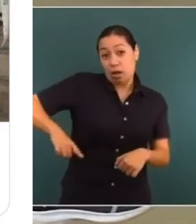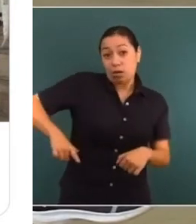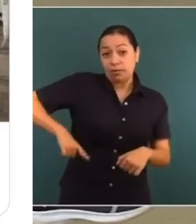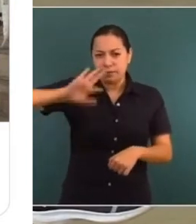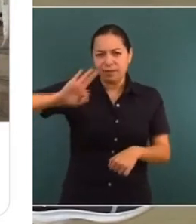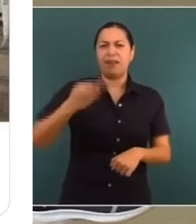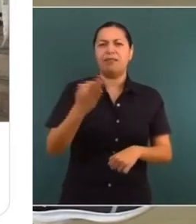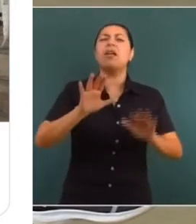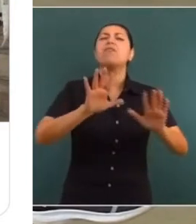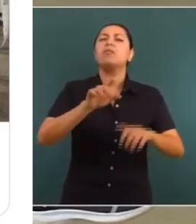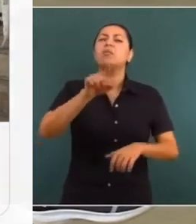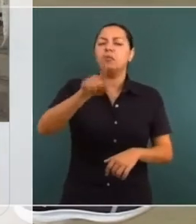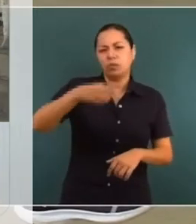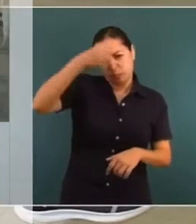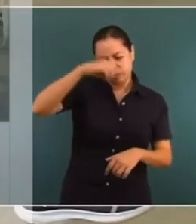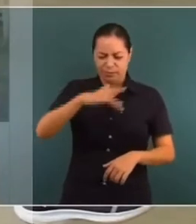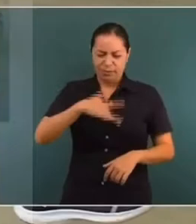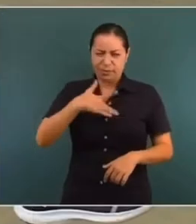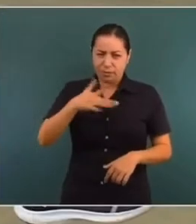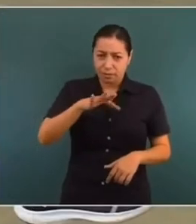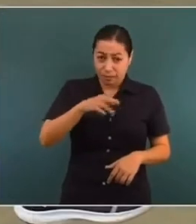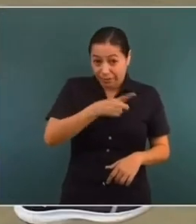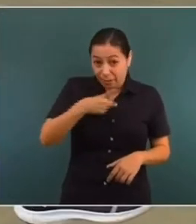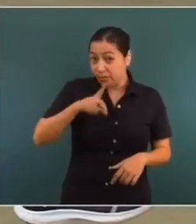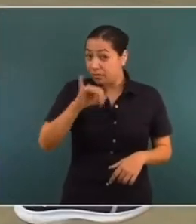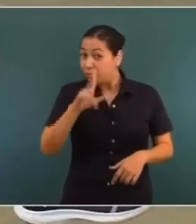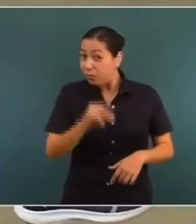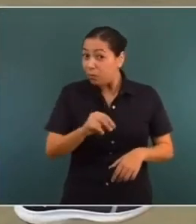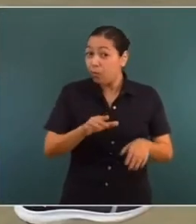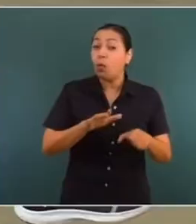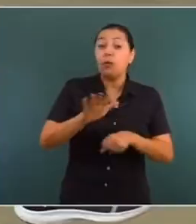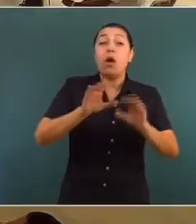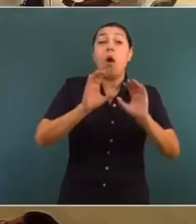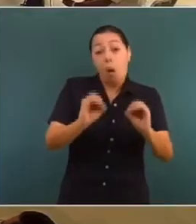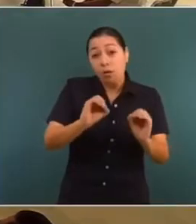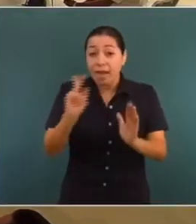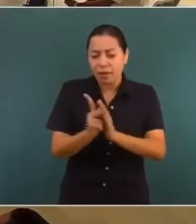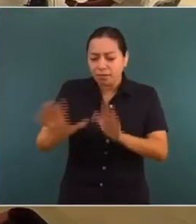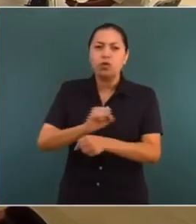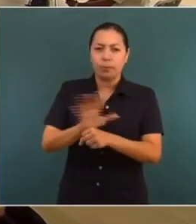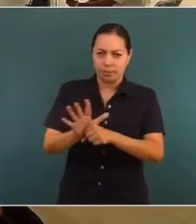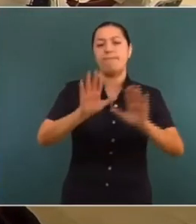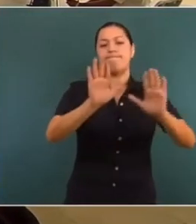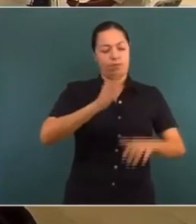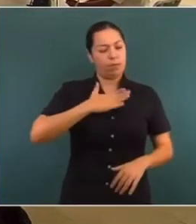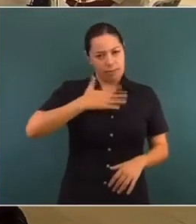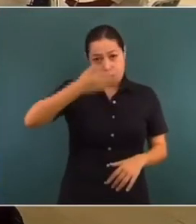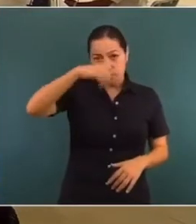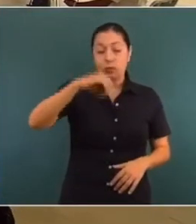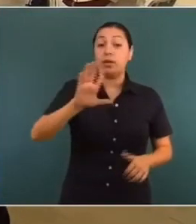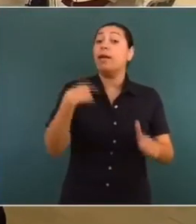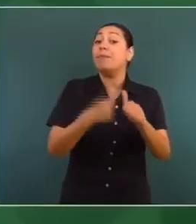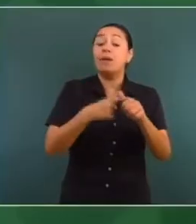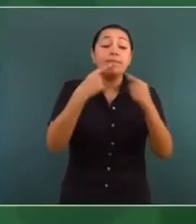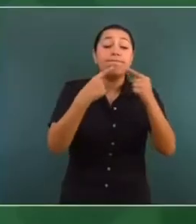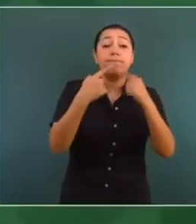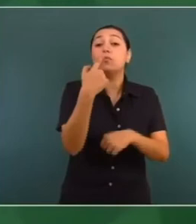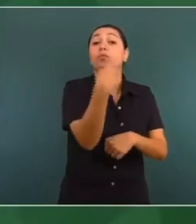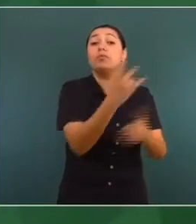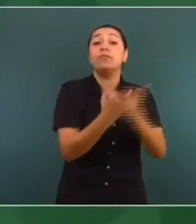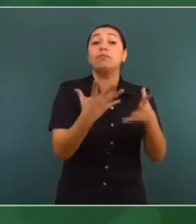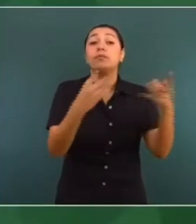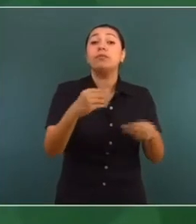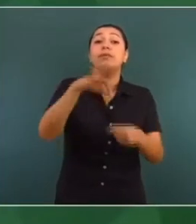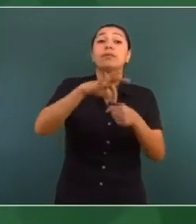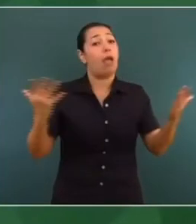opinión del presidente? ¿Debe haber comicios o se deben de aplazar por la epidemia de COVID-19? Mi opinión es que tiene que resolverlo el INE. Ellos